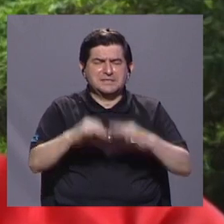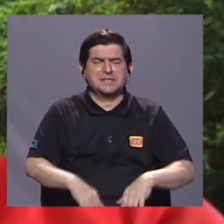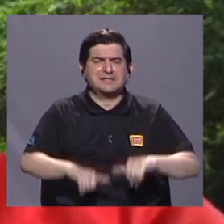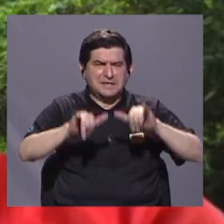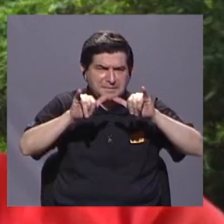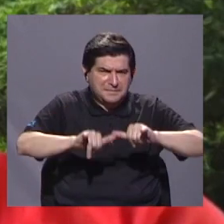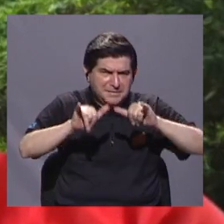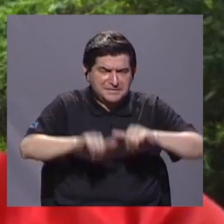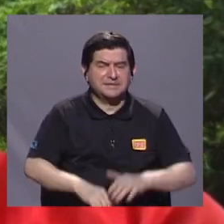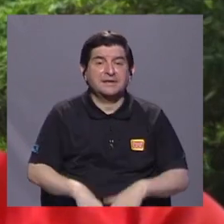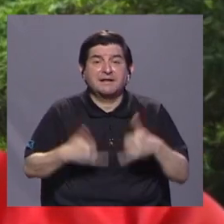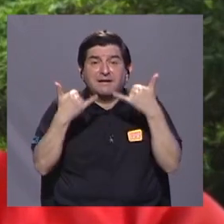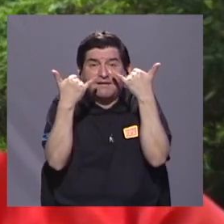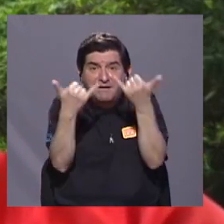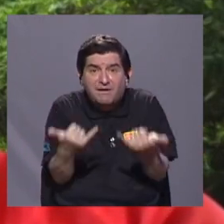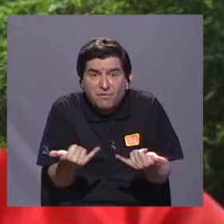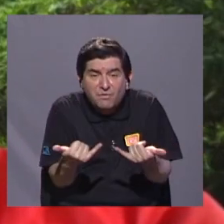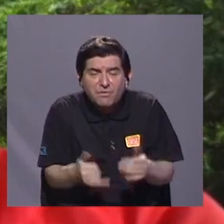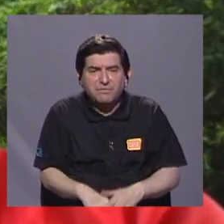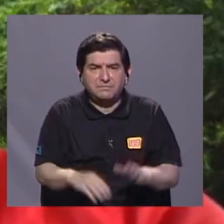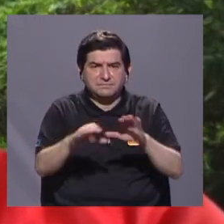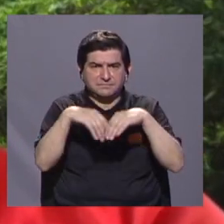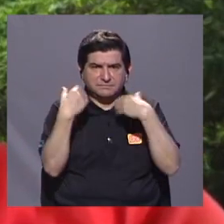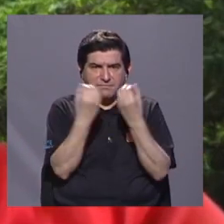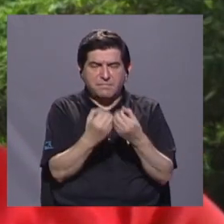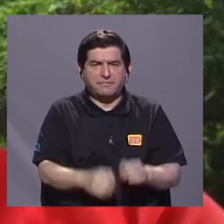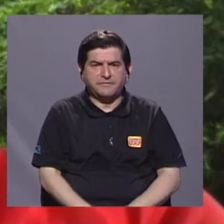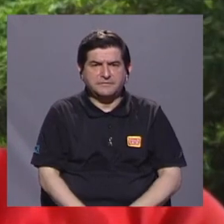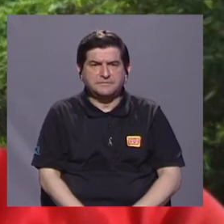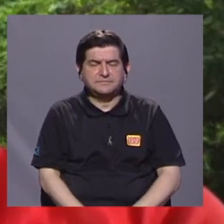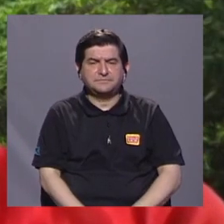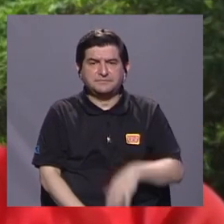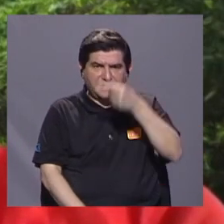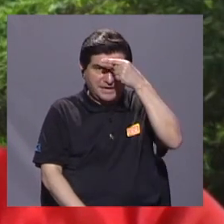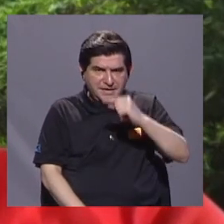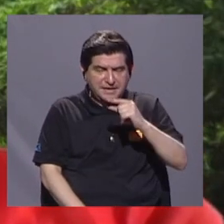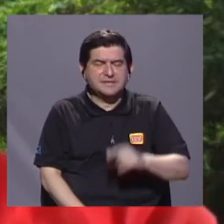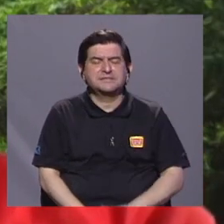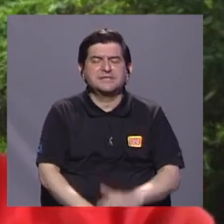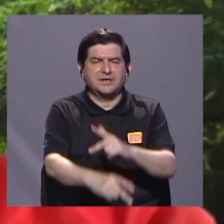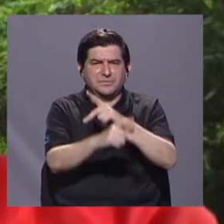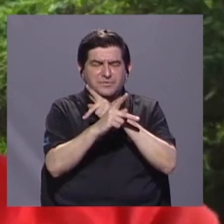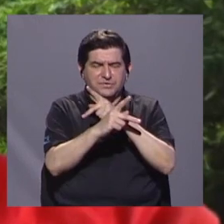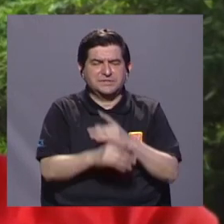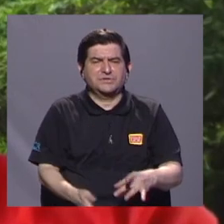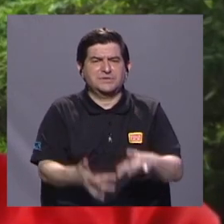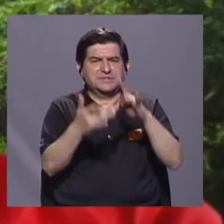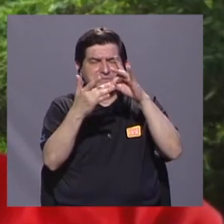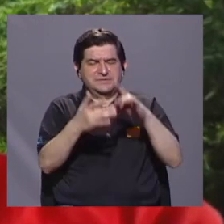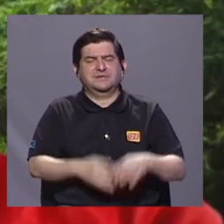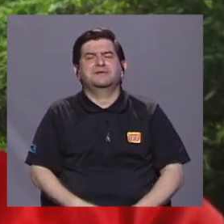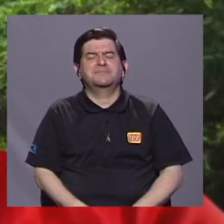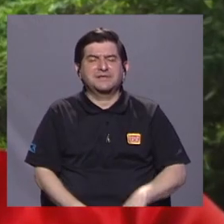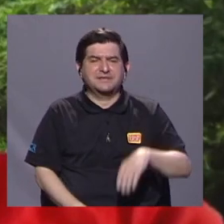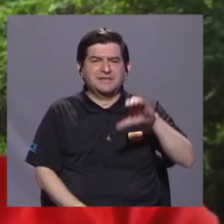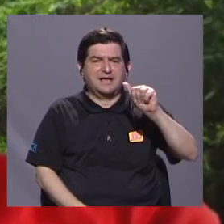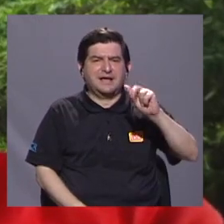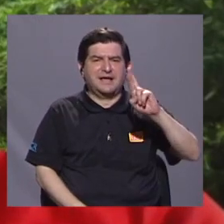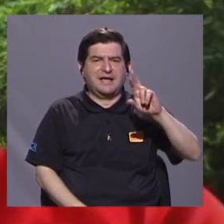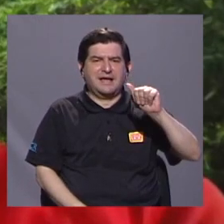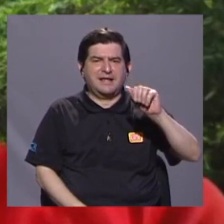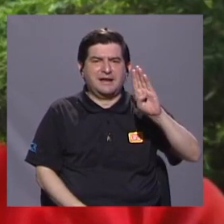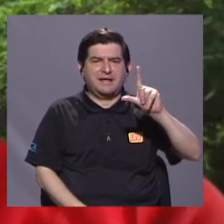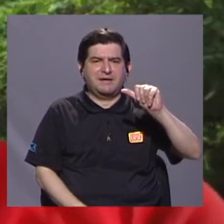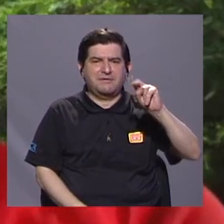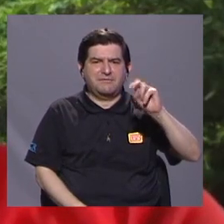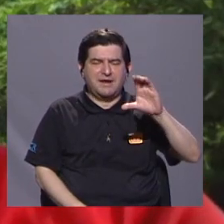mencionar que en este momento están organizados en Grecia para proteger los primates de Grecia, principalmente las especies de cara blanca y de Congo.